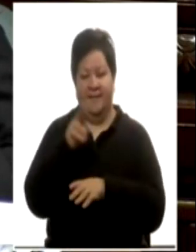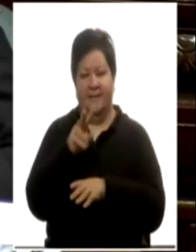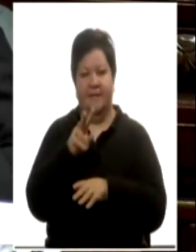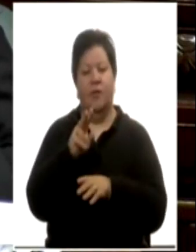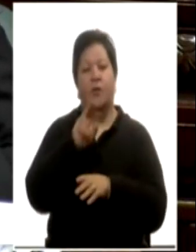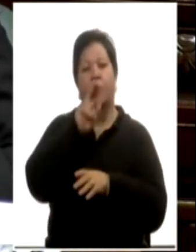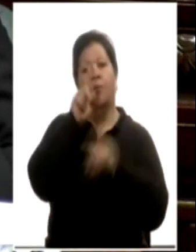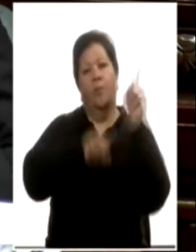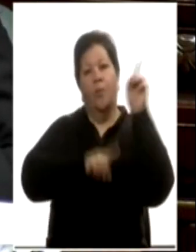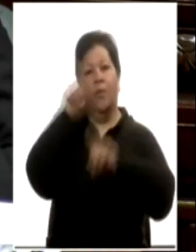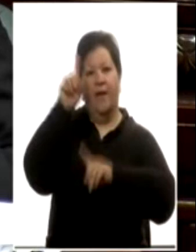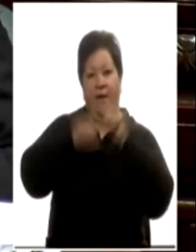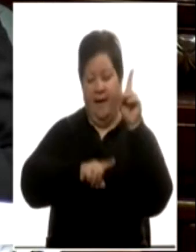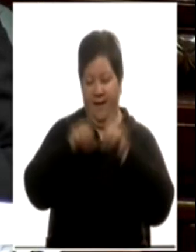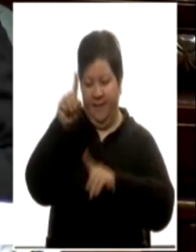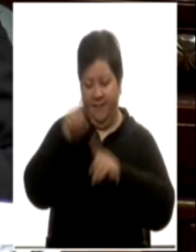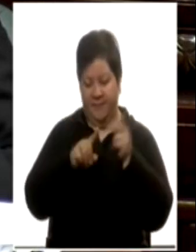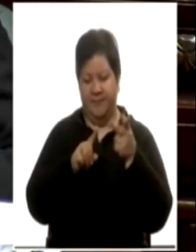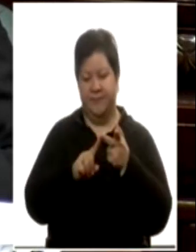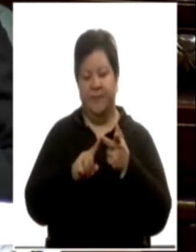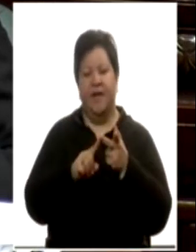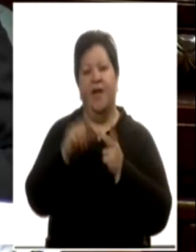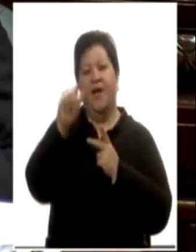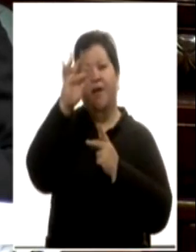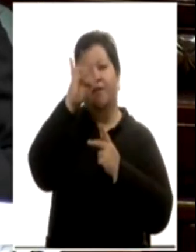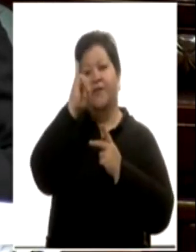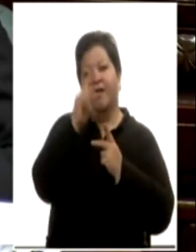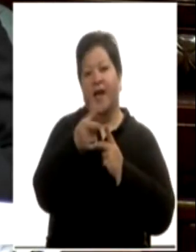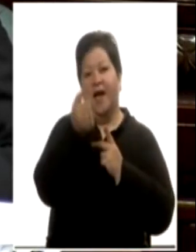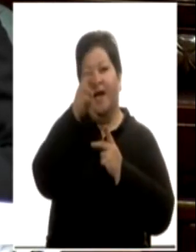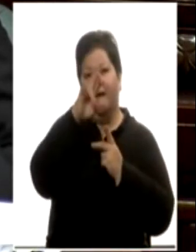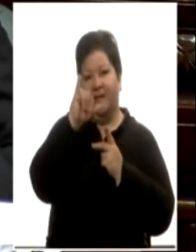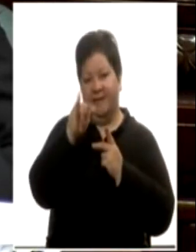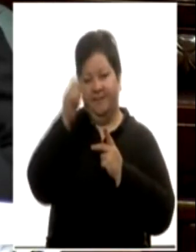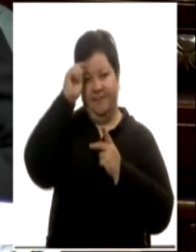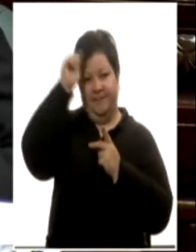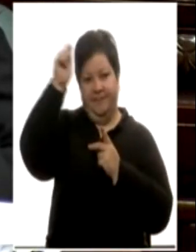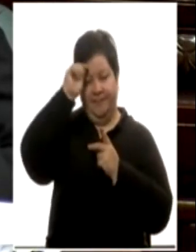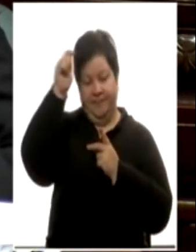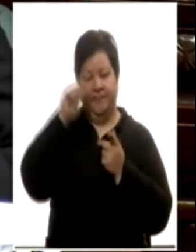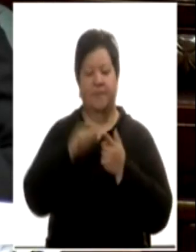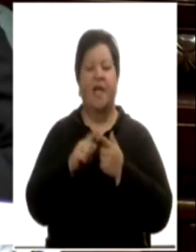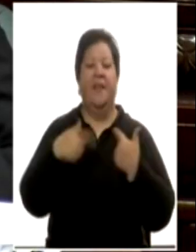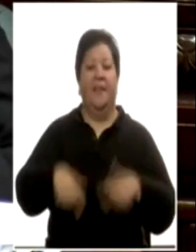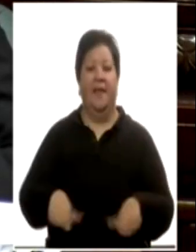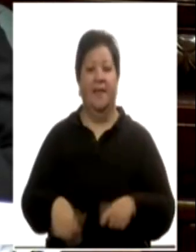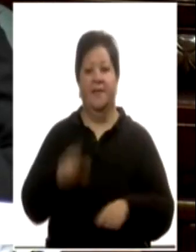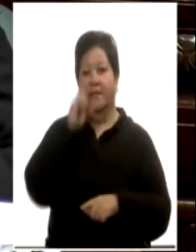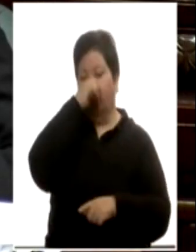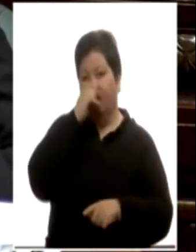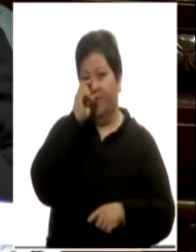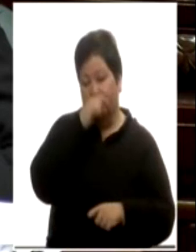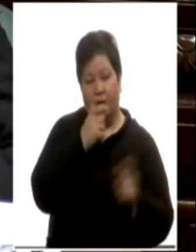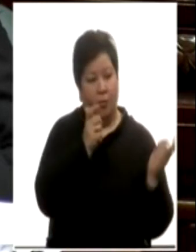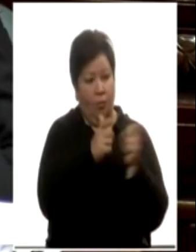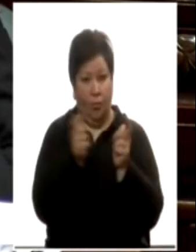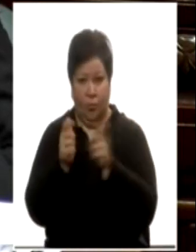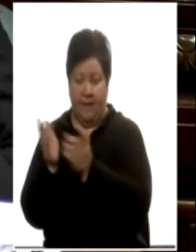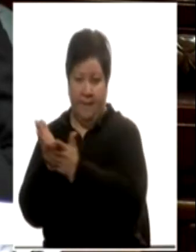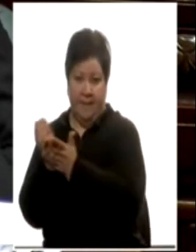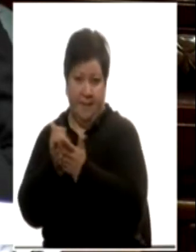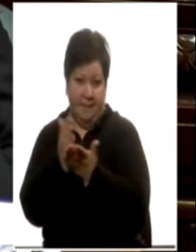UDELAR, Escuela de Artes y Artesanías Pedro Figari, a la Intendencia Municipal de Montevideo, a las Juntas Departamentales,